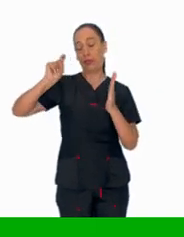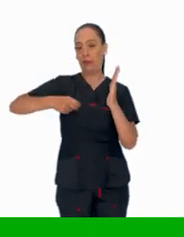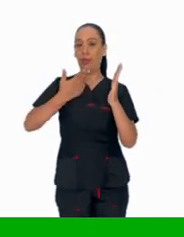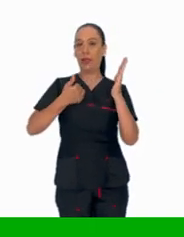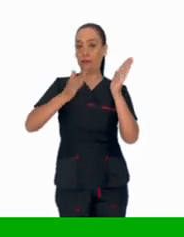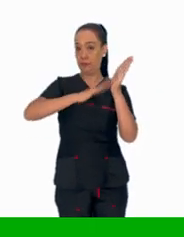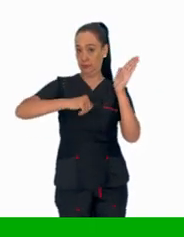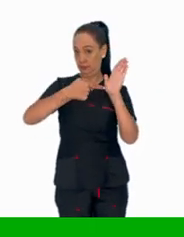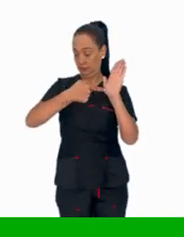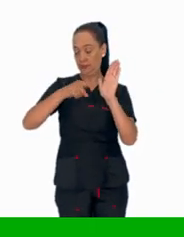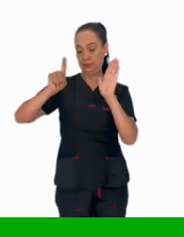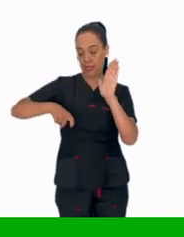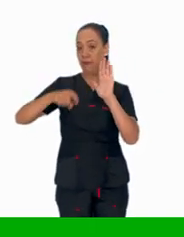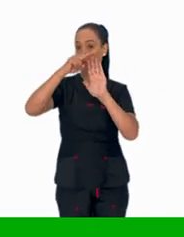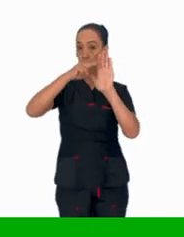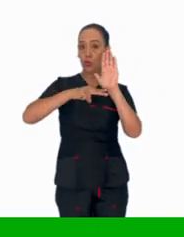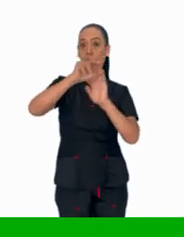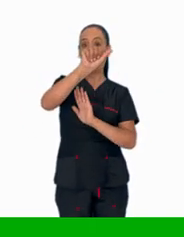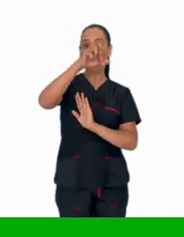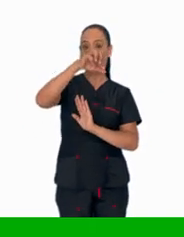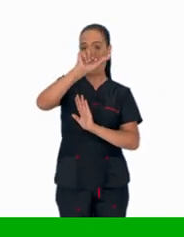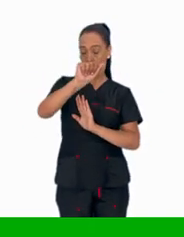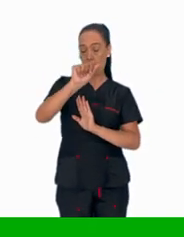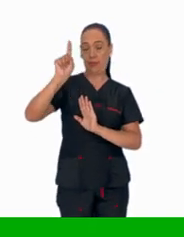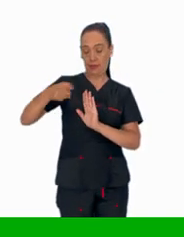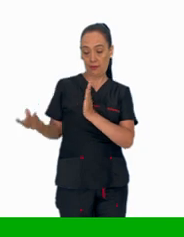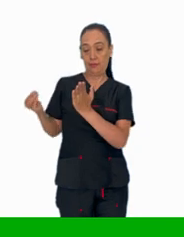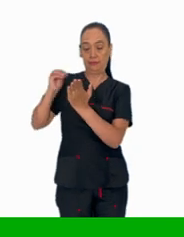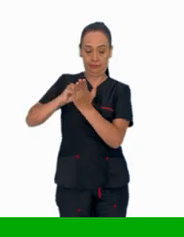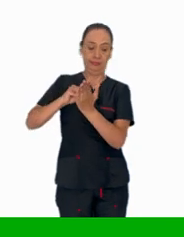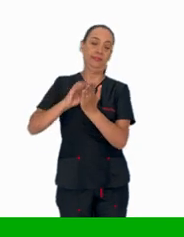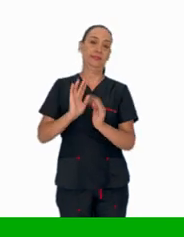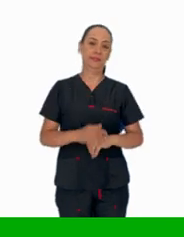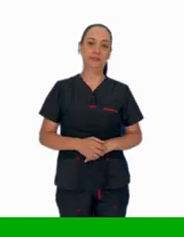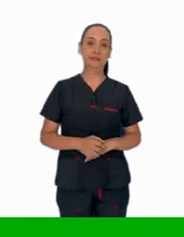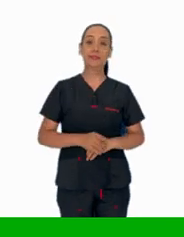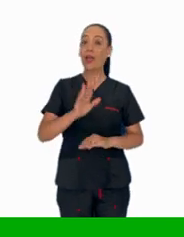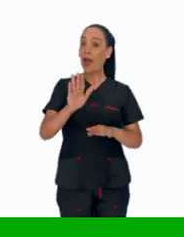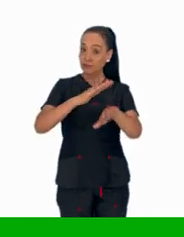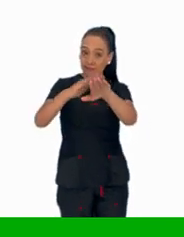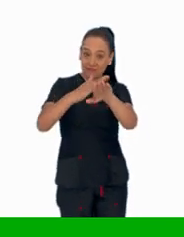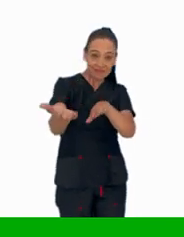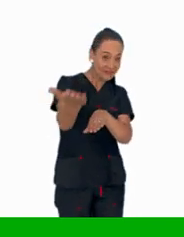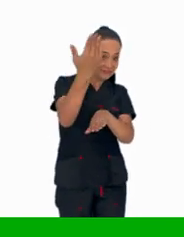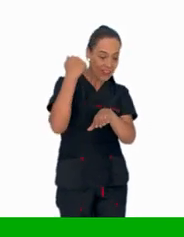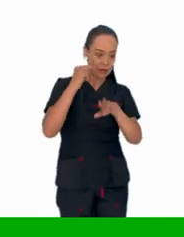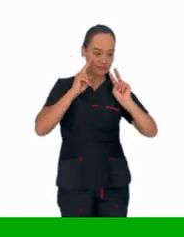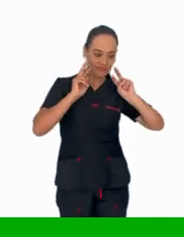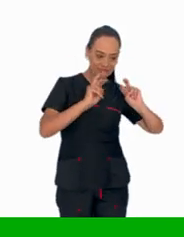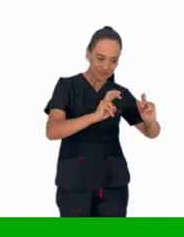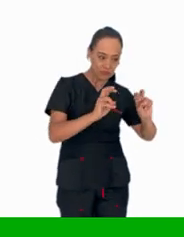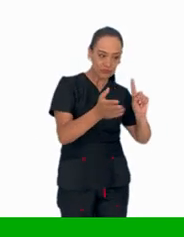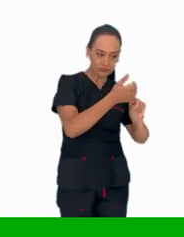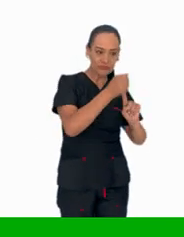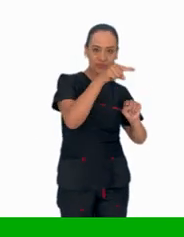información de estas revistas es esencial seguir las normas APA para referenciar y citar adecuadamente. Te invitamos a explorar este importante